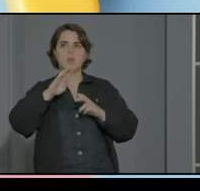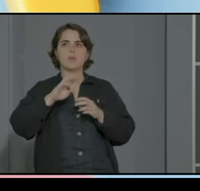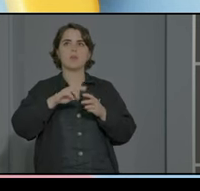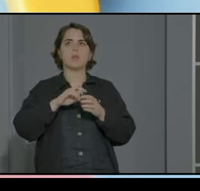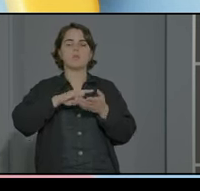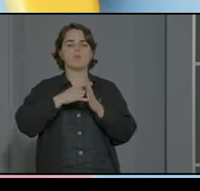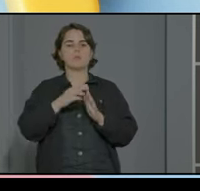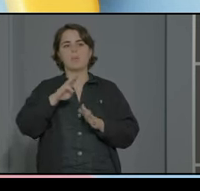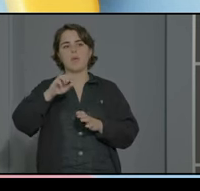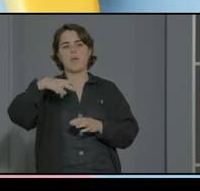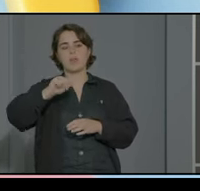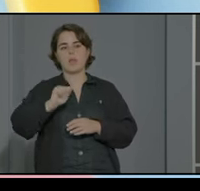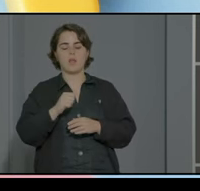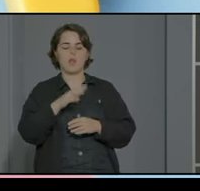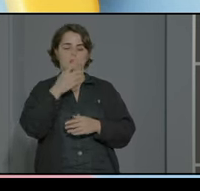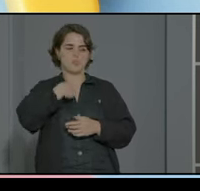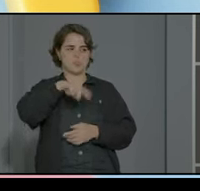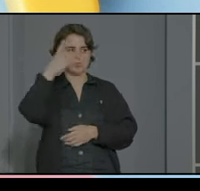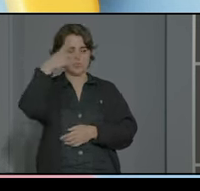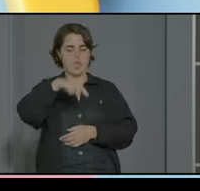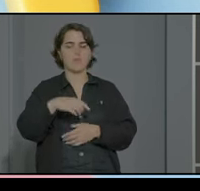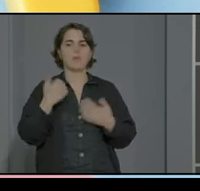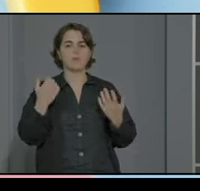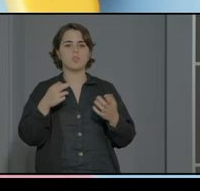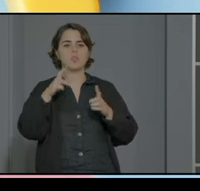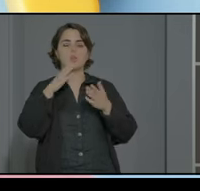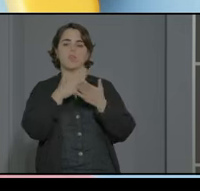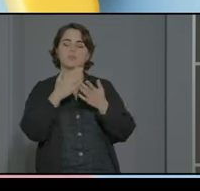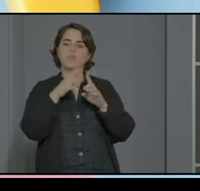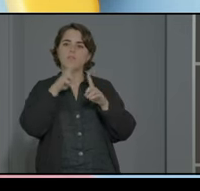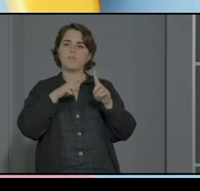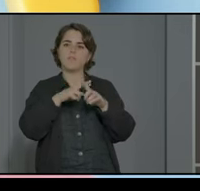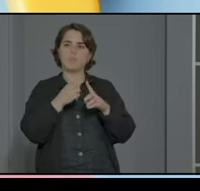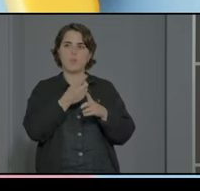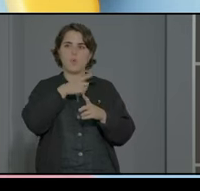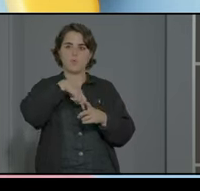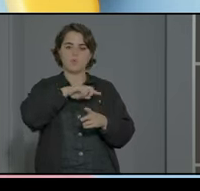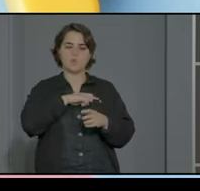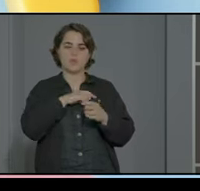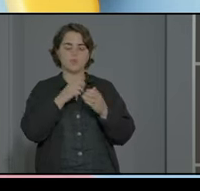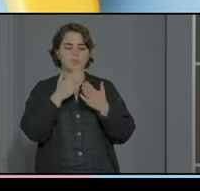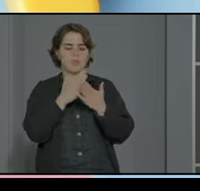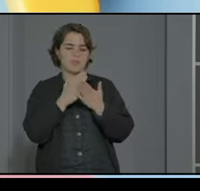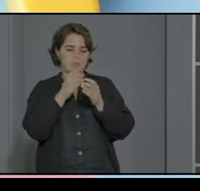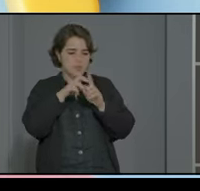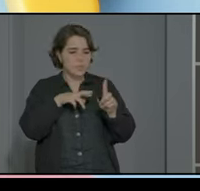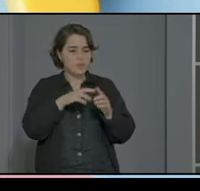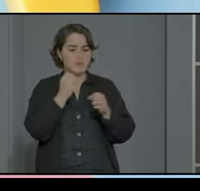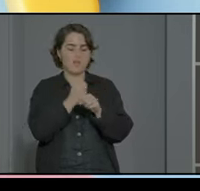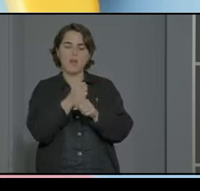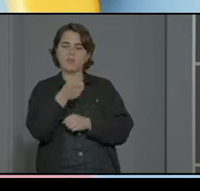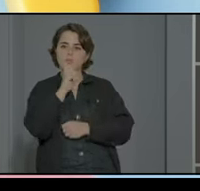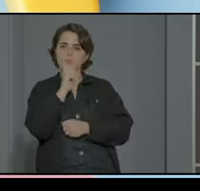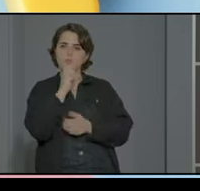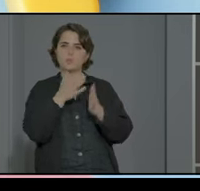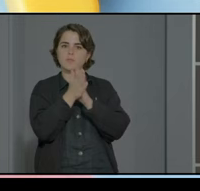conocemos en este caso ¿vale? ¿y cómo trabajamos en el aula de referencia? nosotros también porque entramos a esa aula de referencia ¿y cómo trabajamos? pues trabajando las